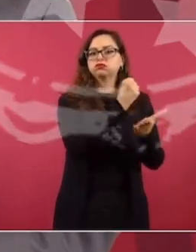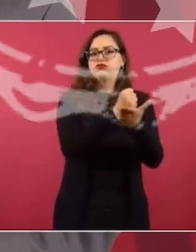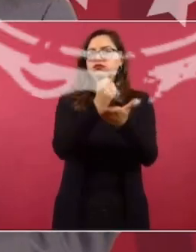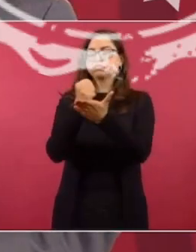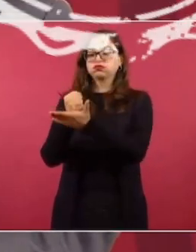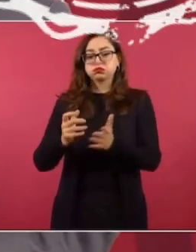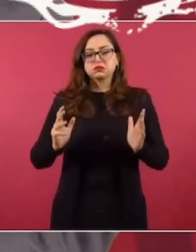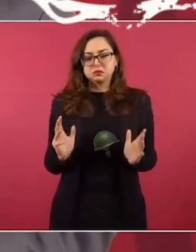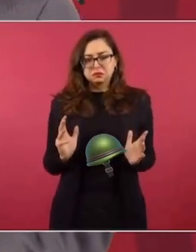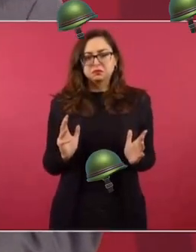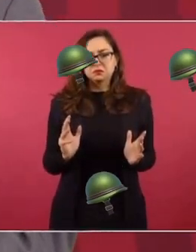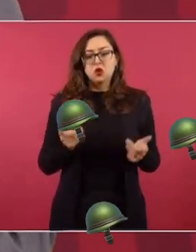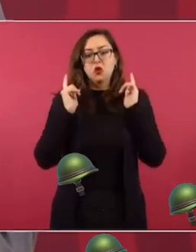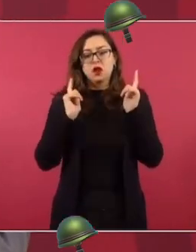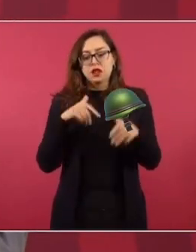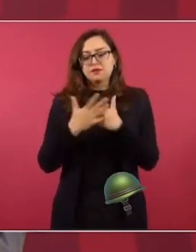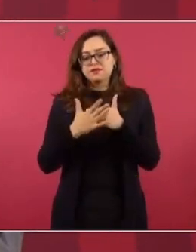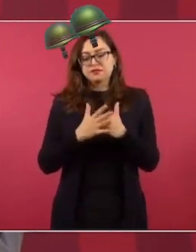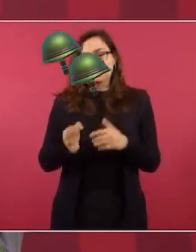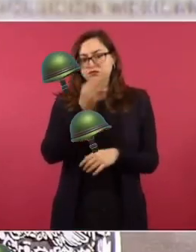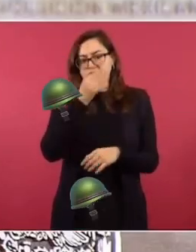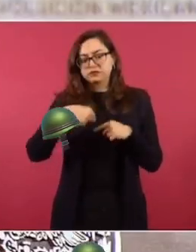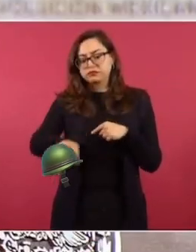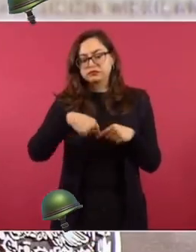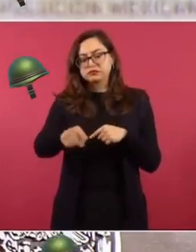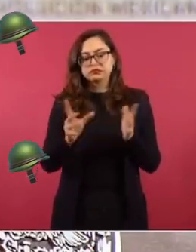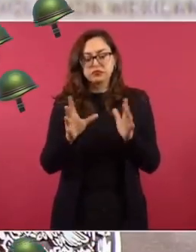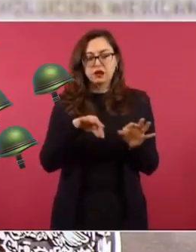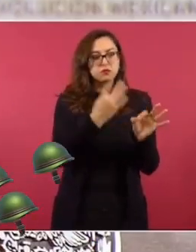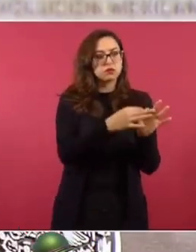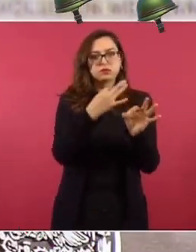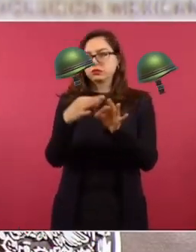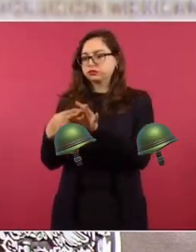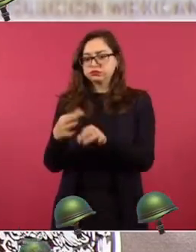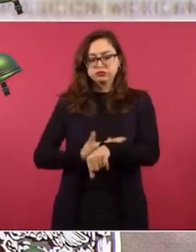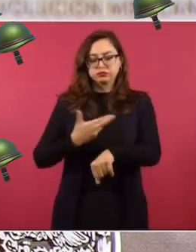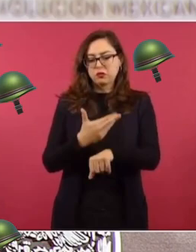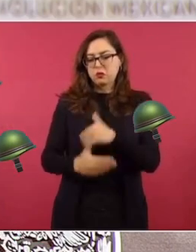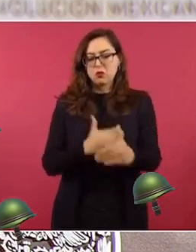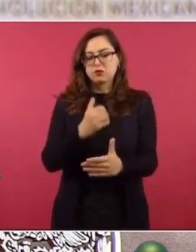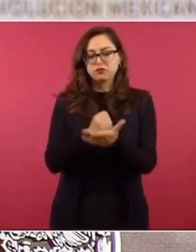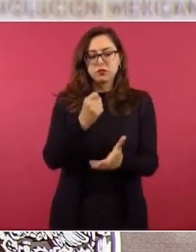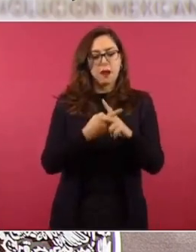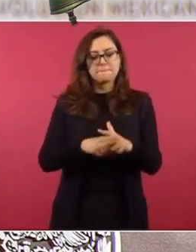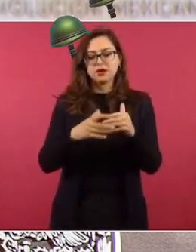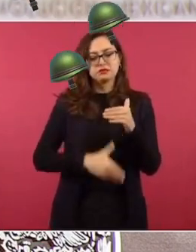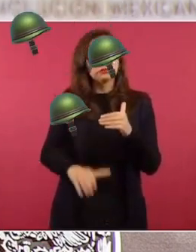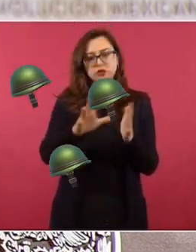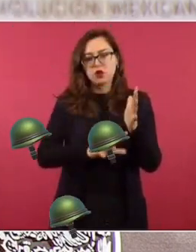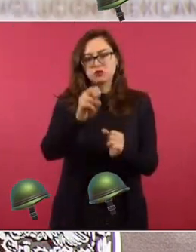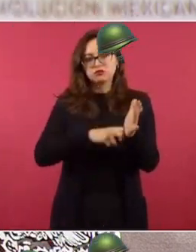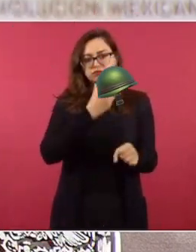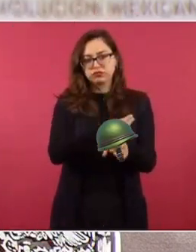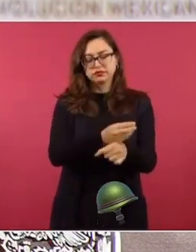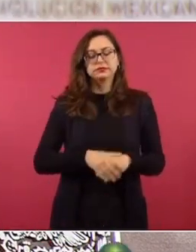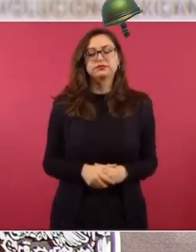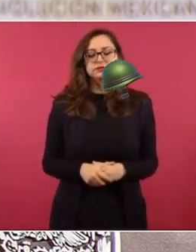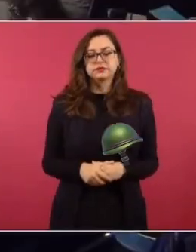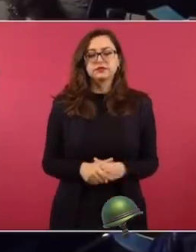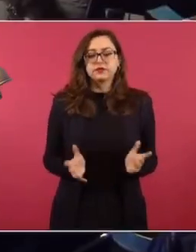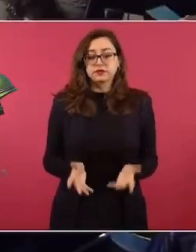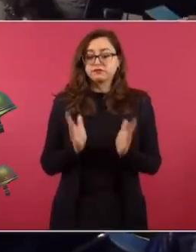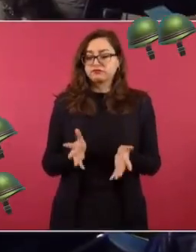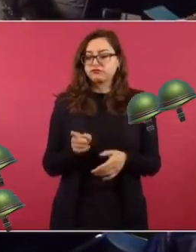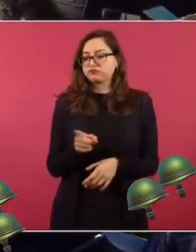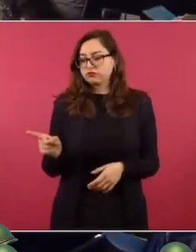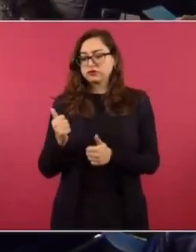Espero que pronto se cumpla con el procedimiento constitucional y ya entre en vigor la reforma constitucional para